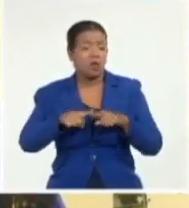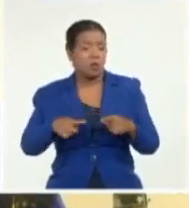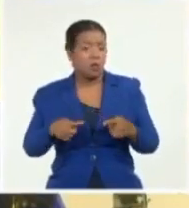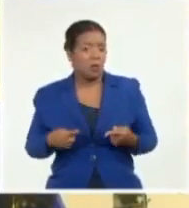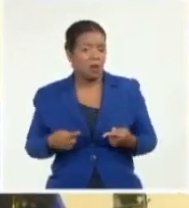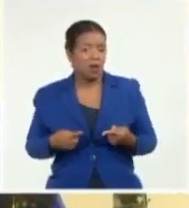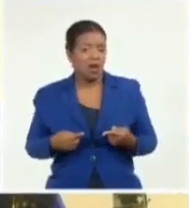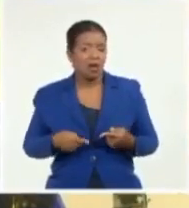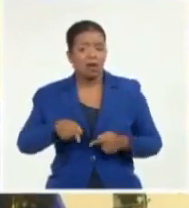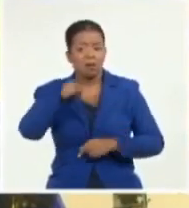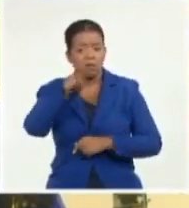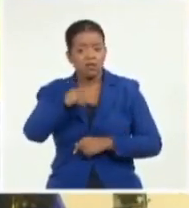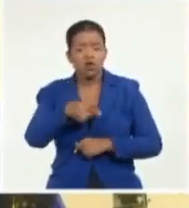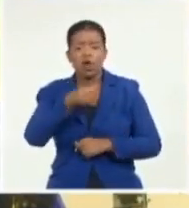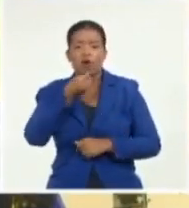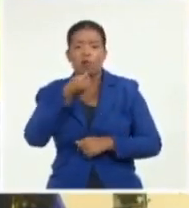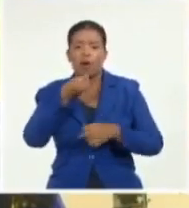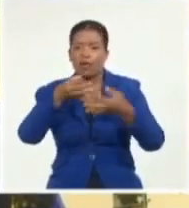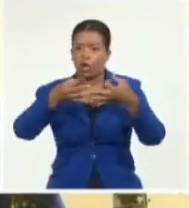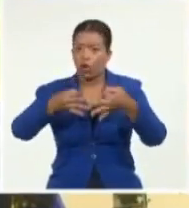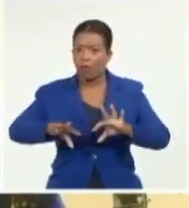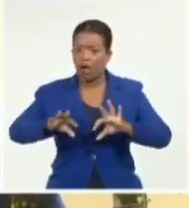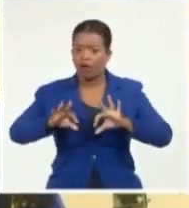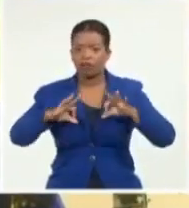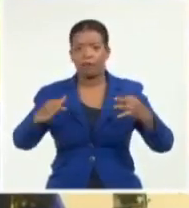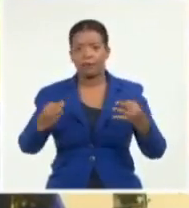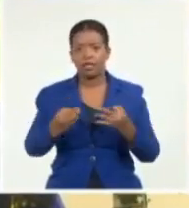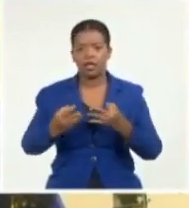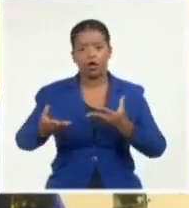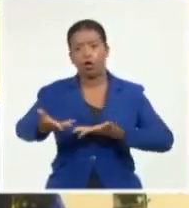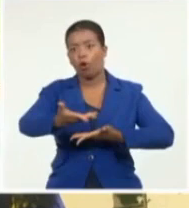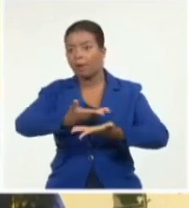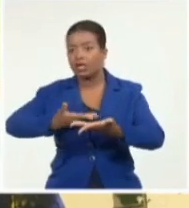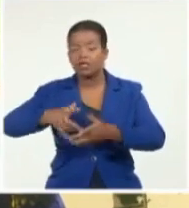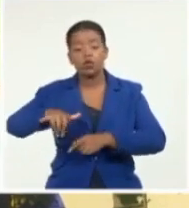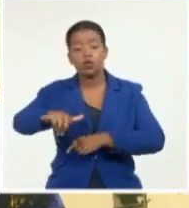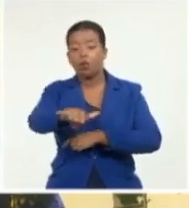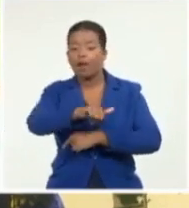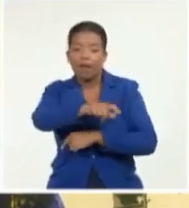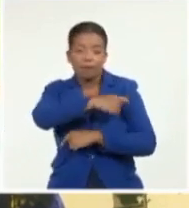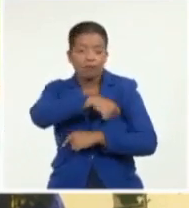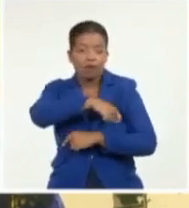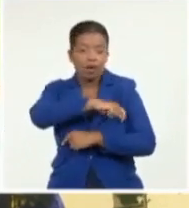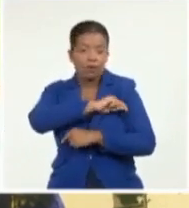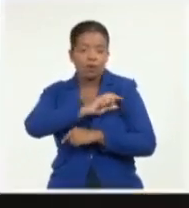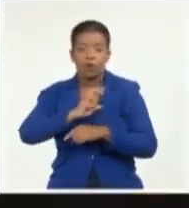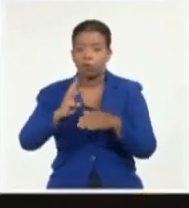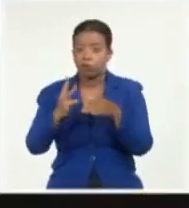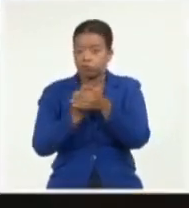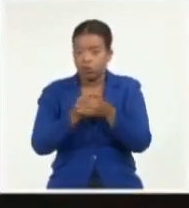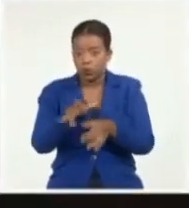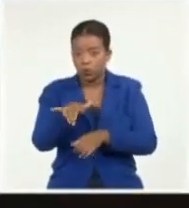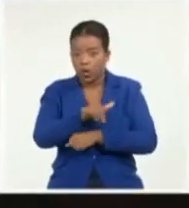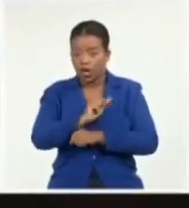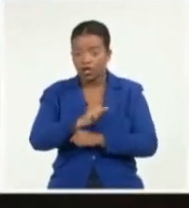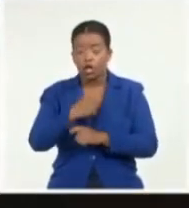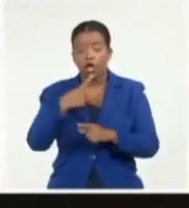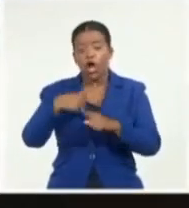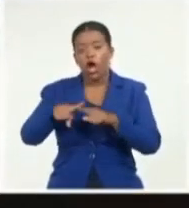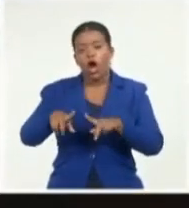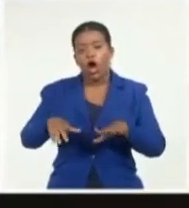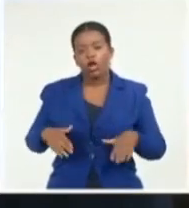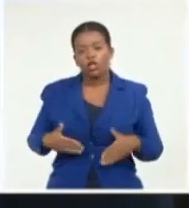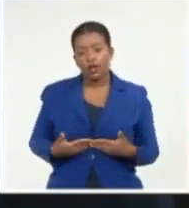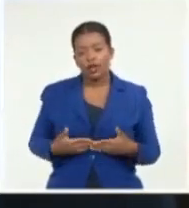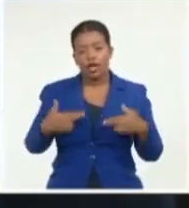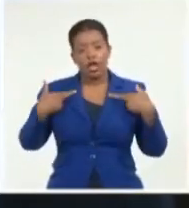pueda usar el espacio o el entorno, pueda acceder a él en igualdad de condiciones con las demás. Y el otro es la habilitación y la